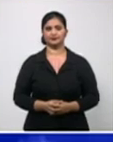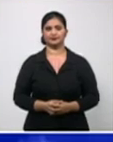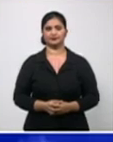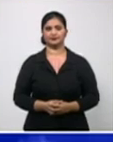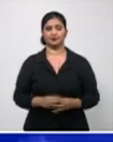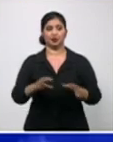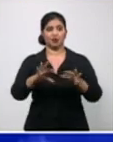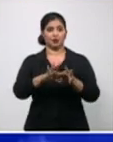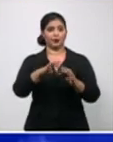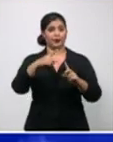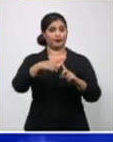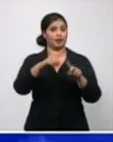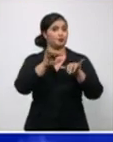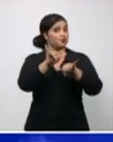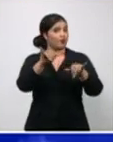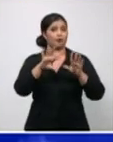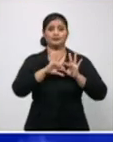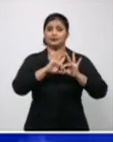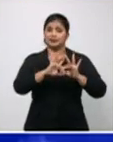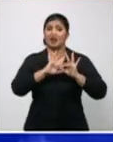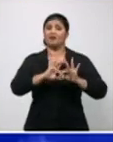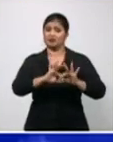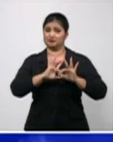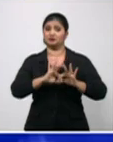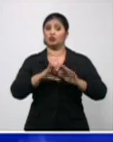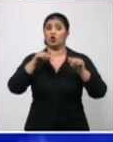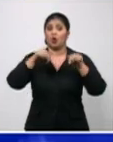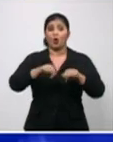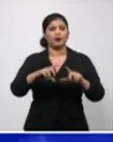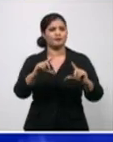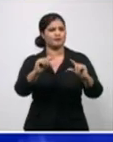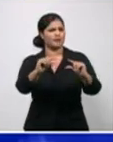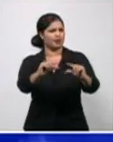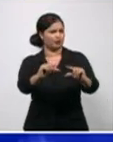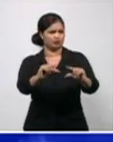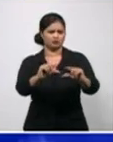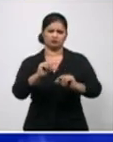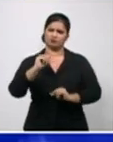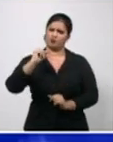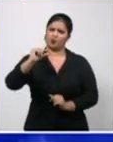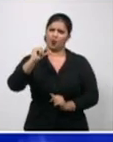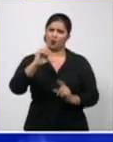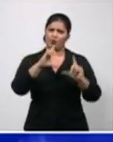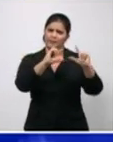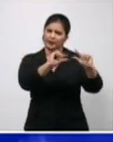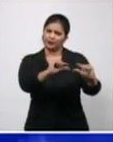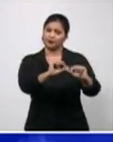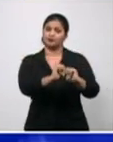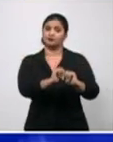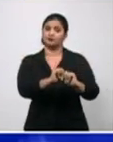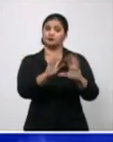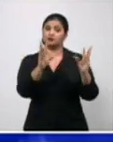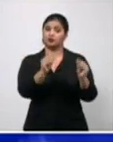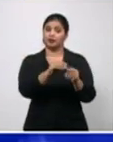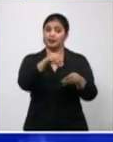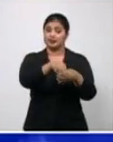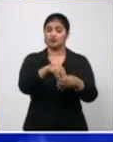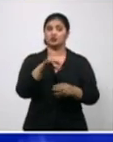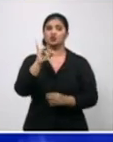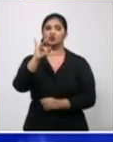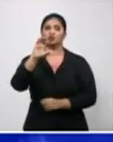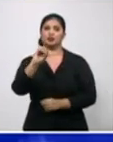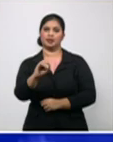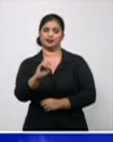elevada aunque inferior a días anteriores. Estamos hablando de 70 casos autóctonos, 67 del municipio